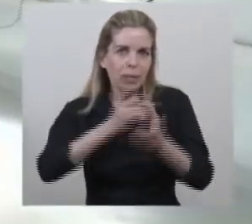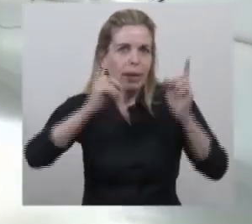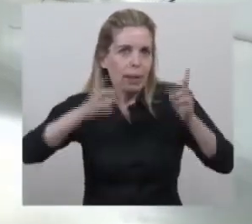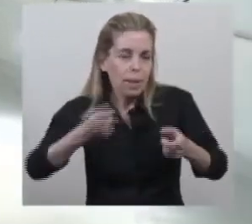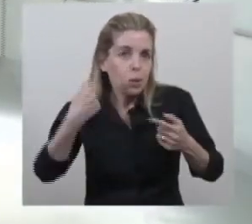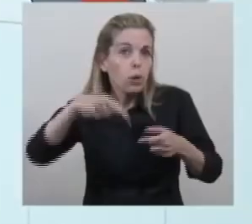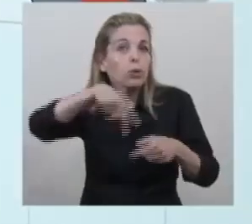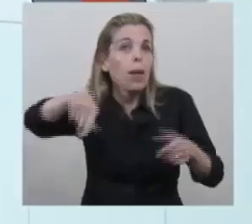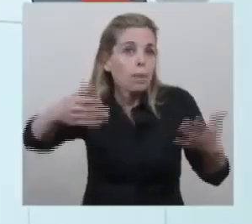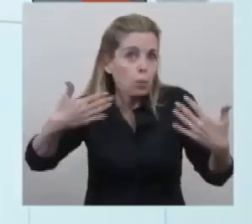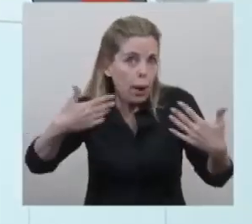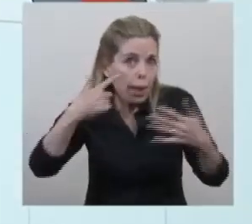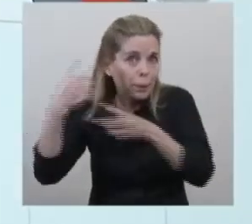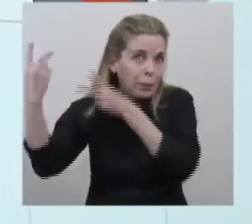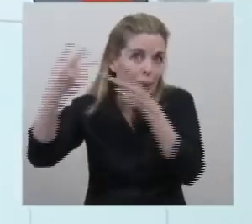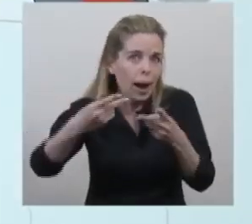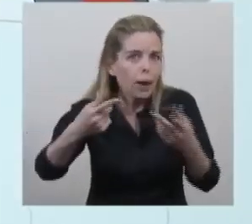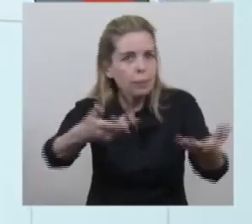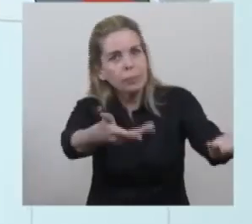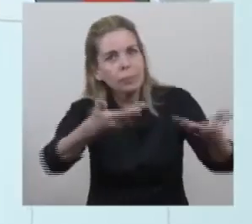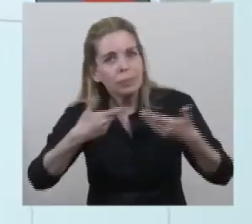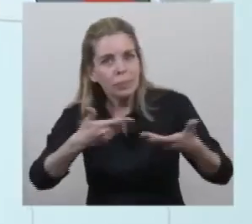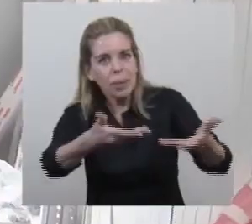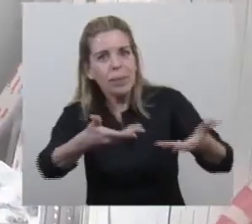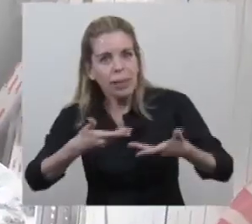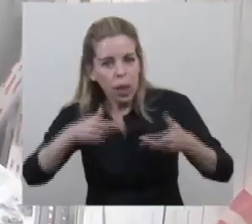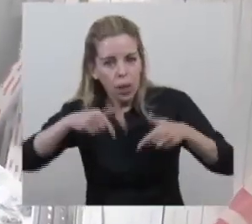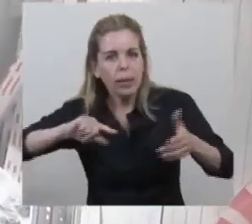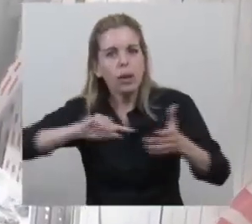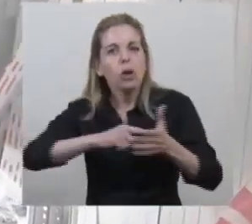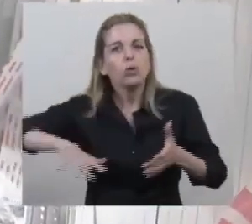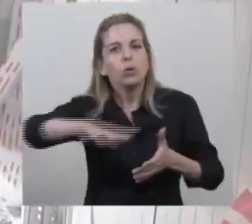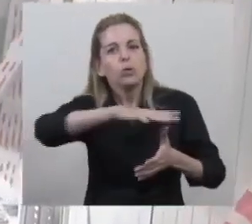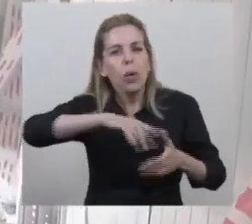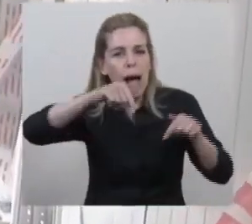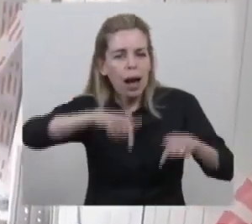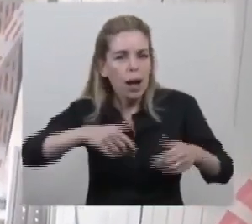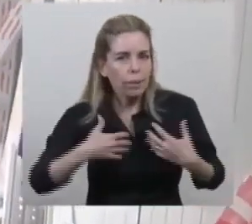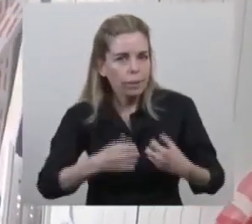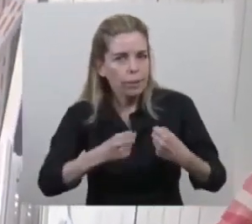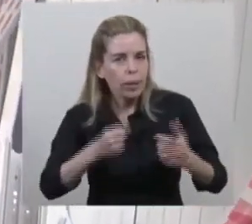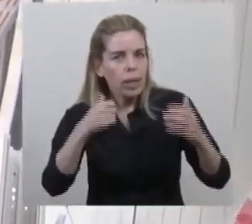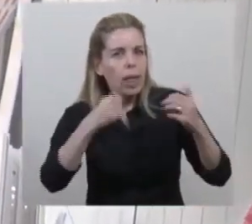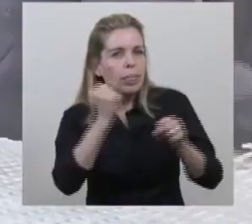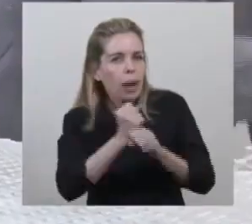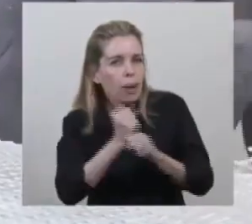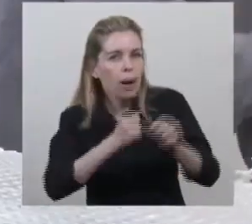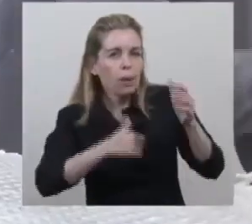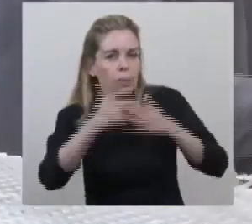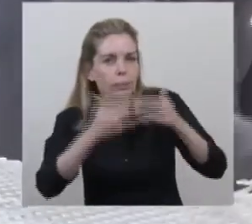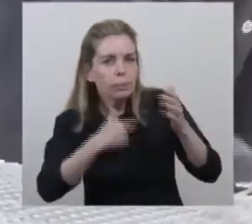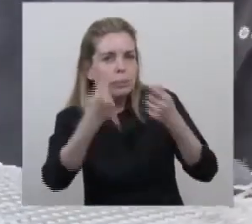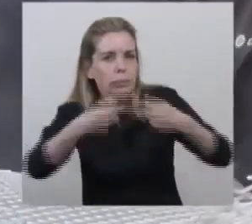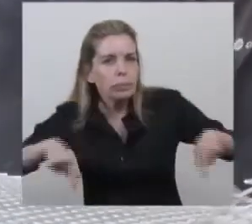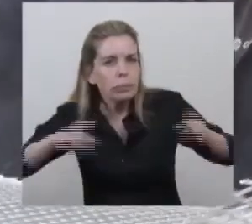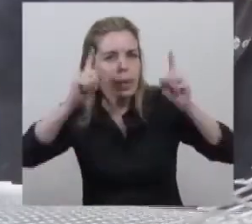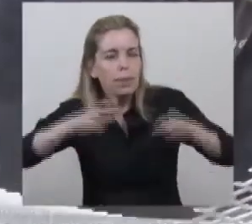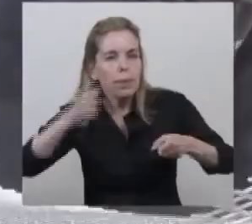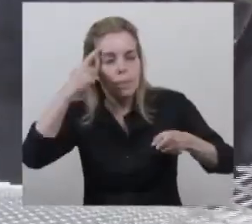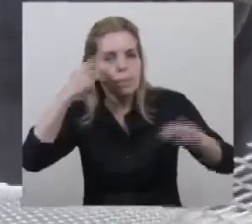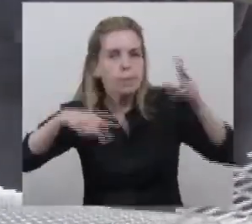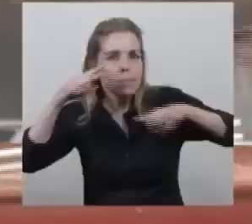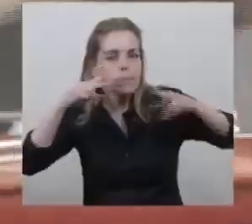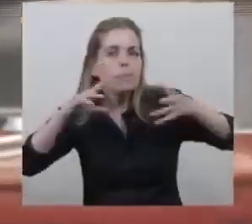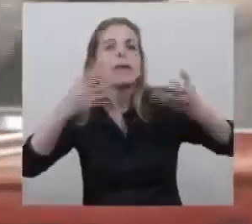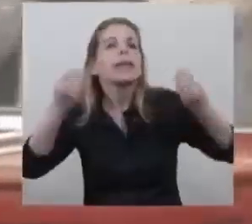cuando quieran llegarse a nuestra querida ciudad. Acá se hizo todo un trabajo fuerte de alguna manera de descubrir un nuevo